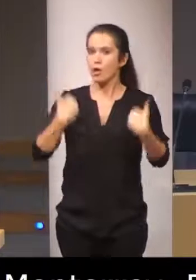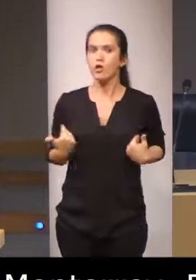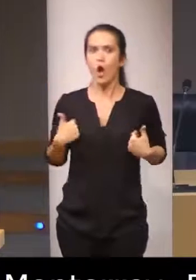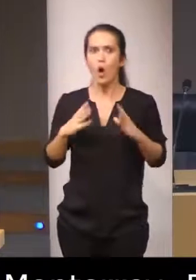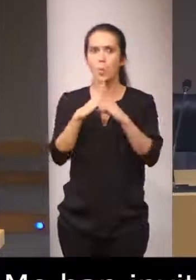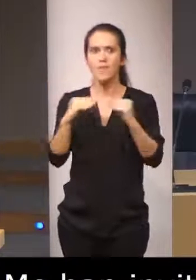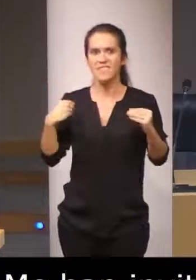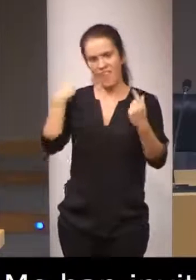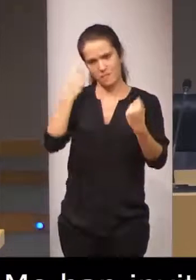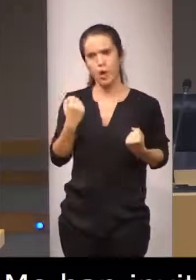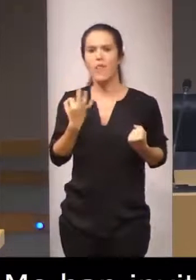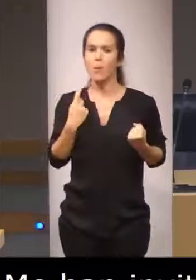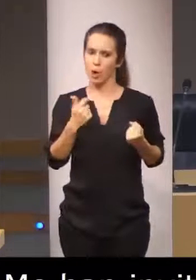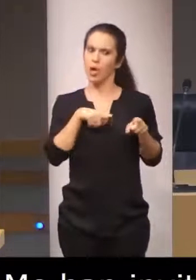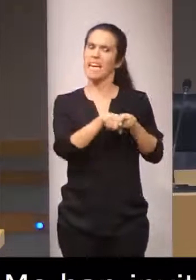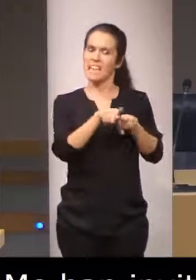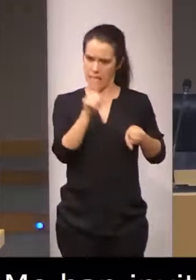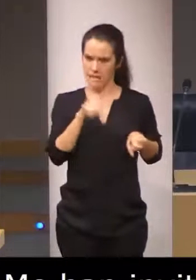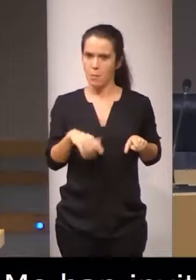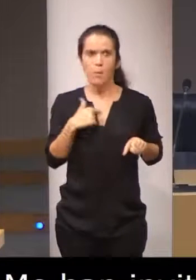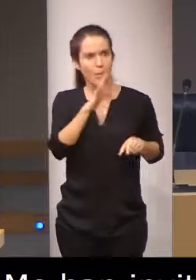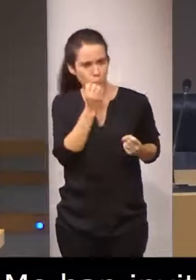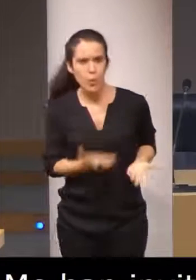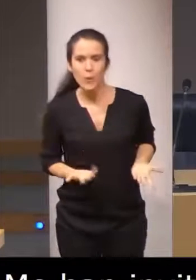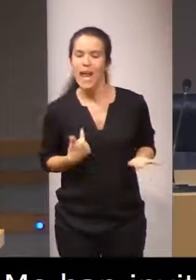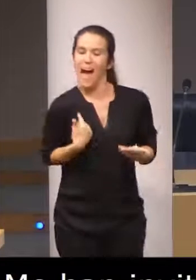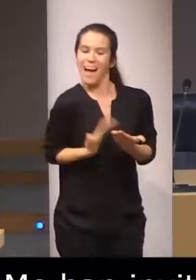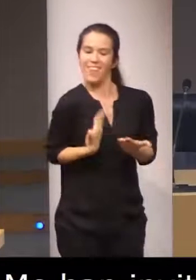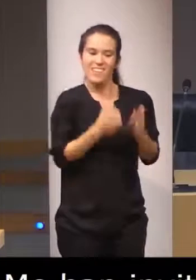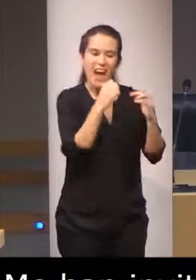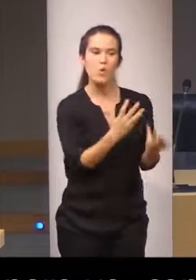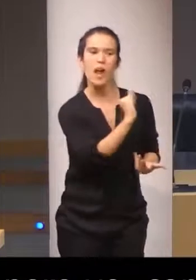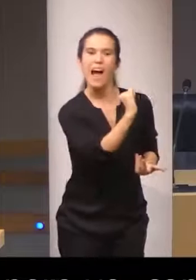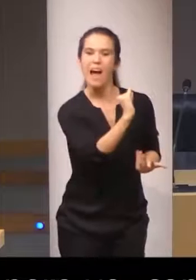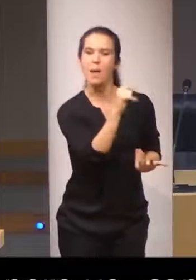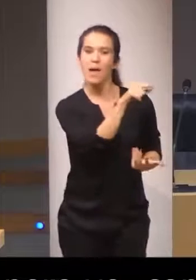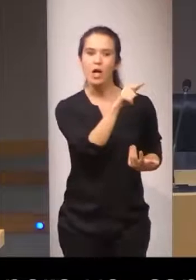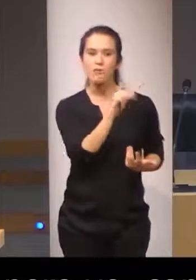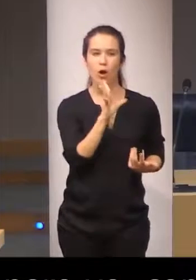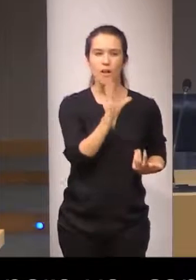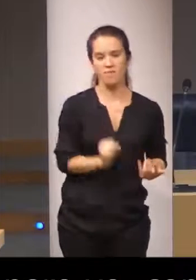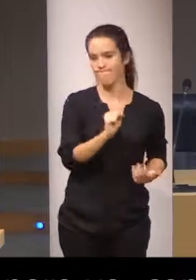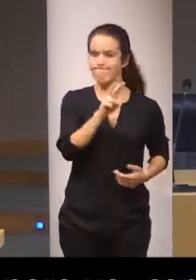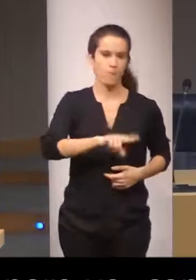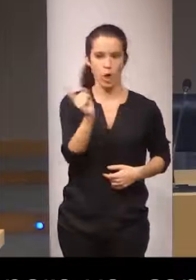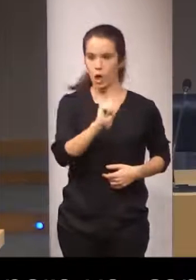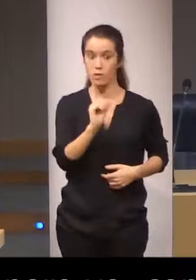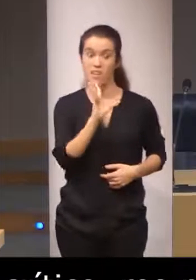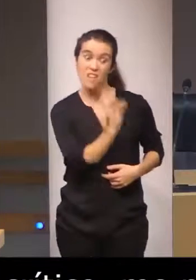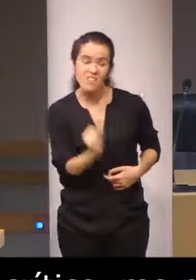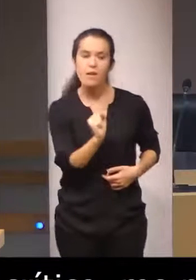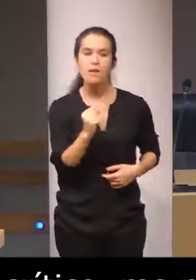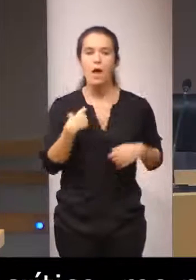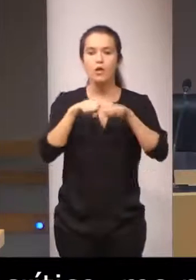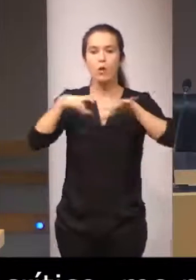crítico dije me parece muy bien para acreditar lo que hay pero esto no es lo deseable lo deseable es una normalización